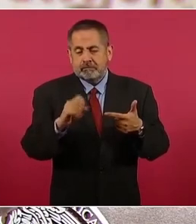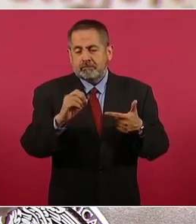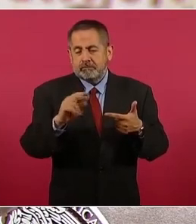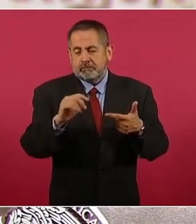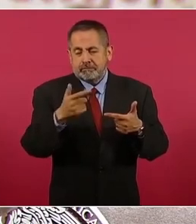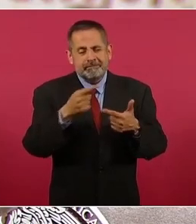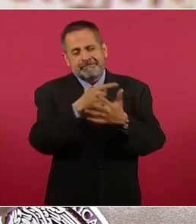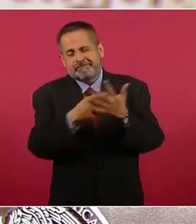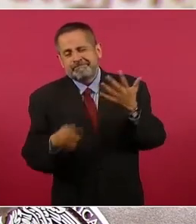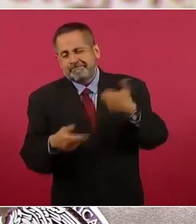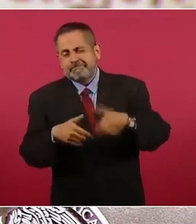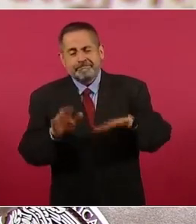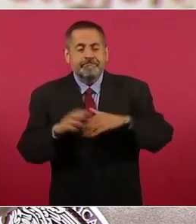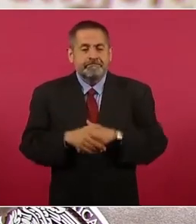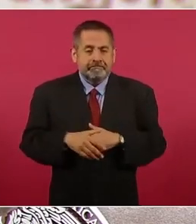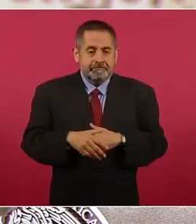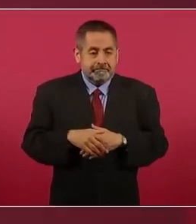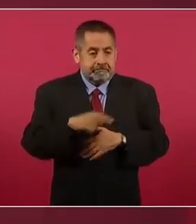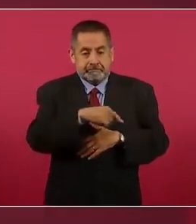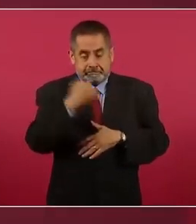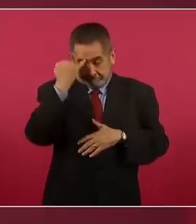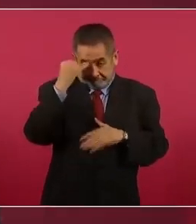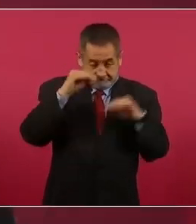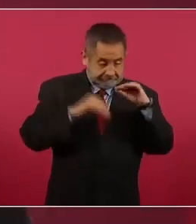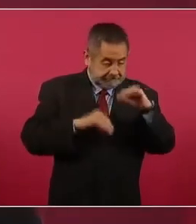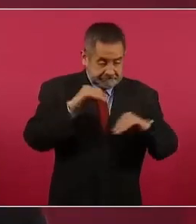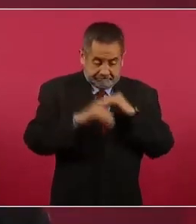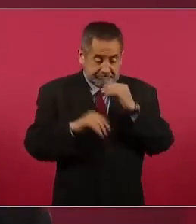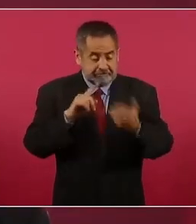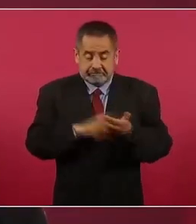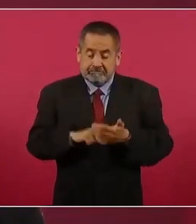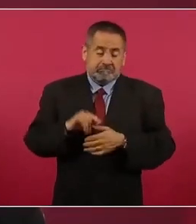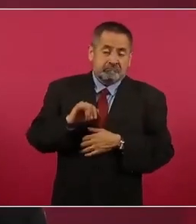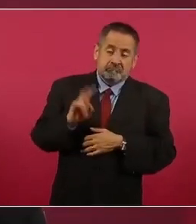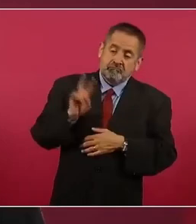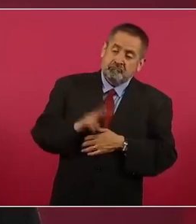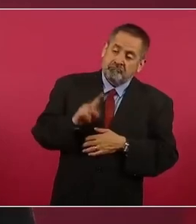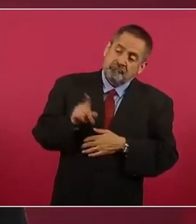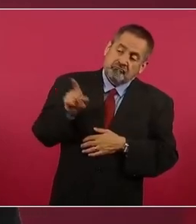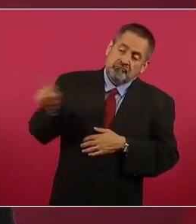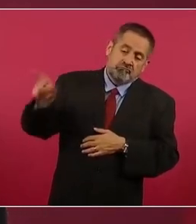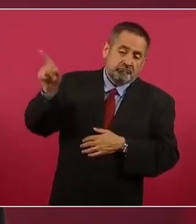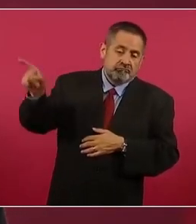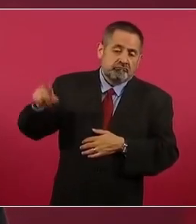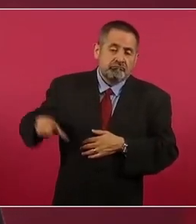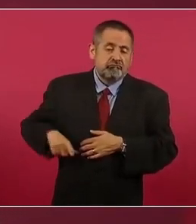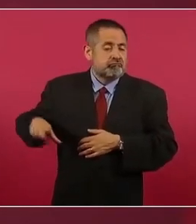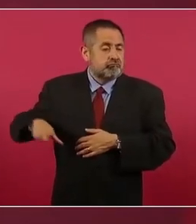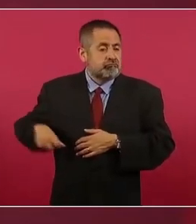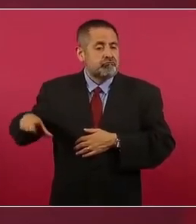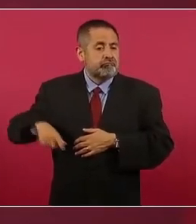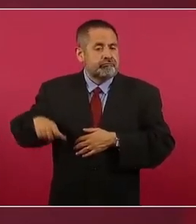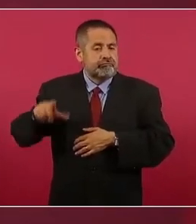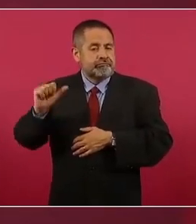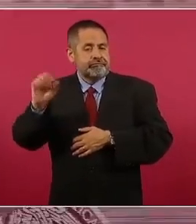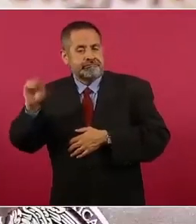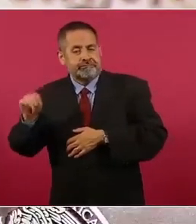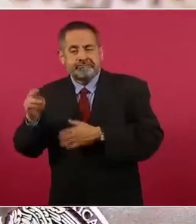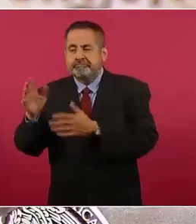Quienes posicionaron como tesis principal que el presidente López Obrador gobierna con un narcoestado,